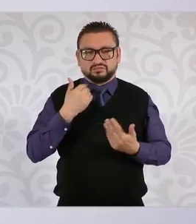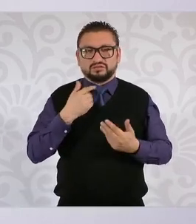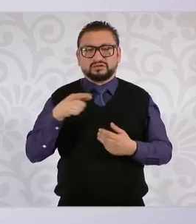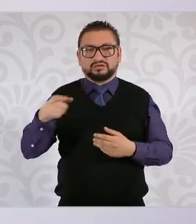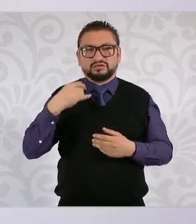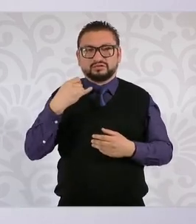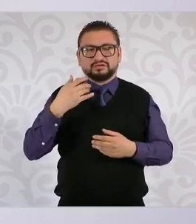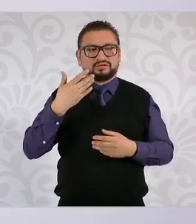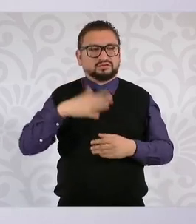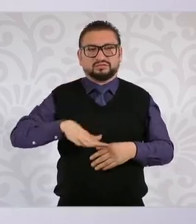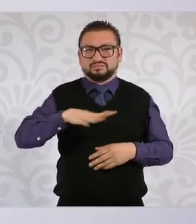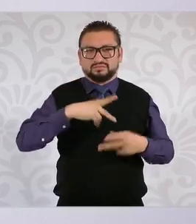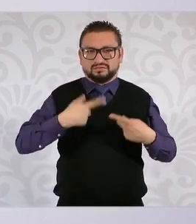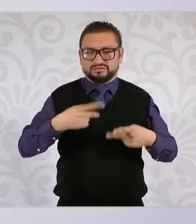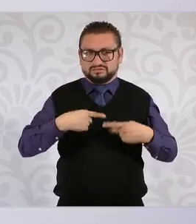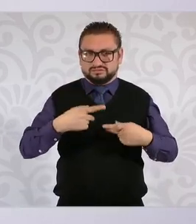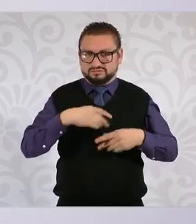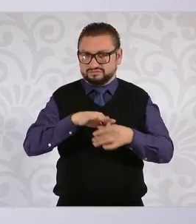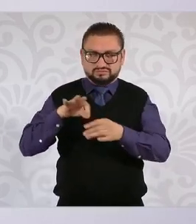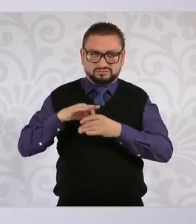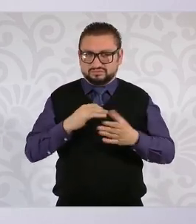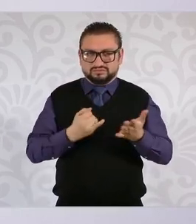una decisión del pueblo de México?